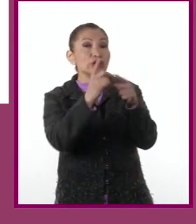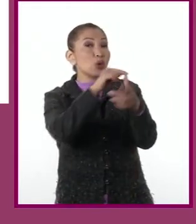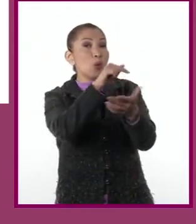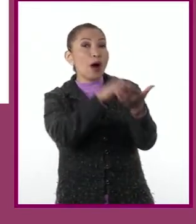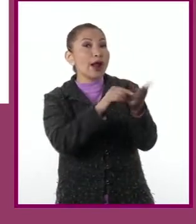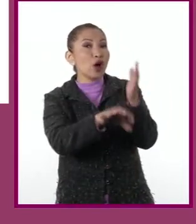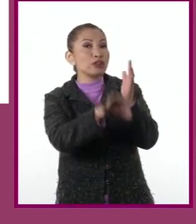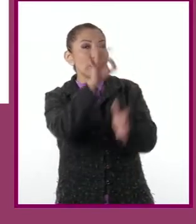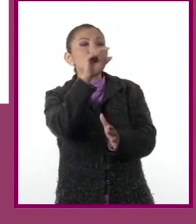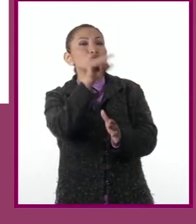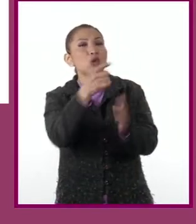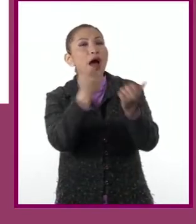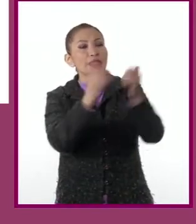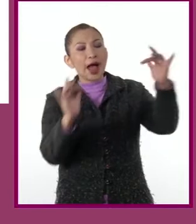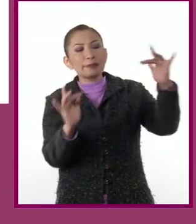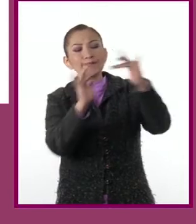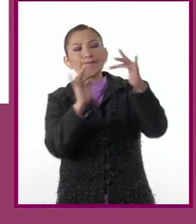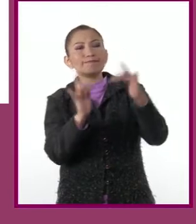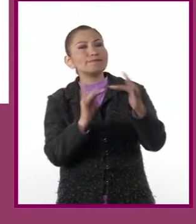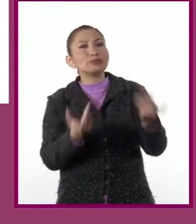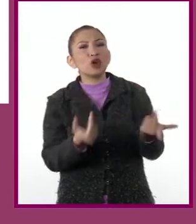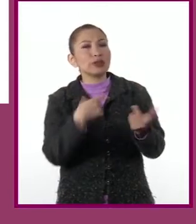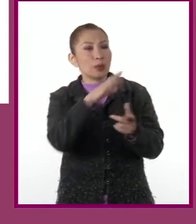¿En dónde buscarían cada contenido?